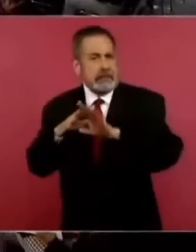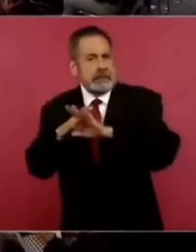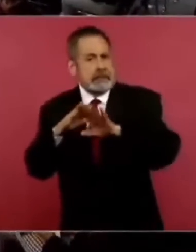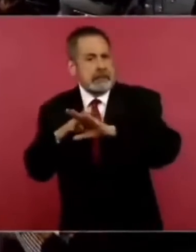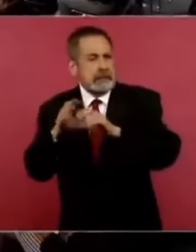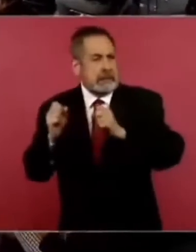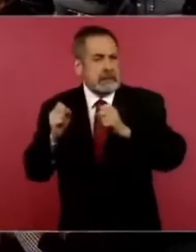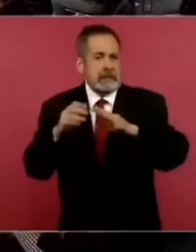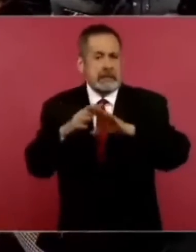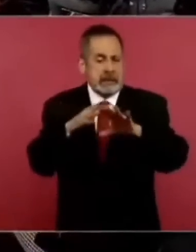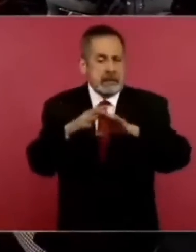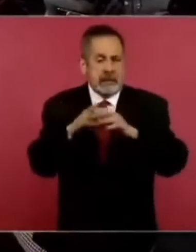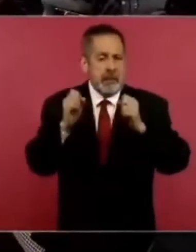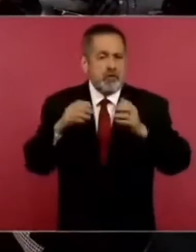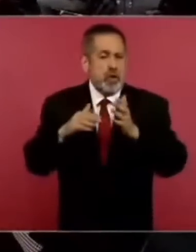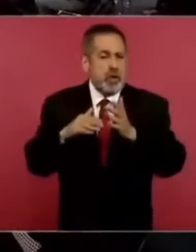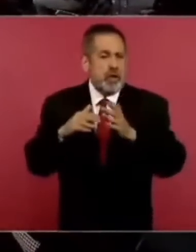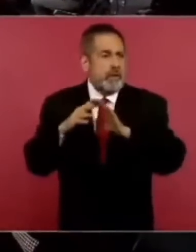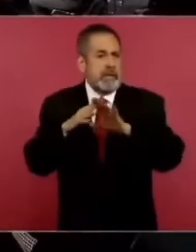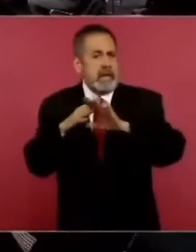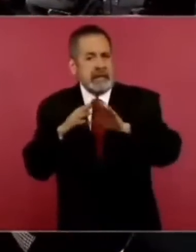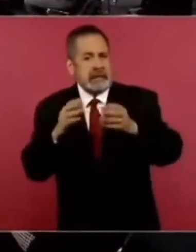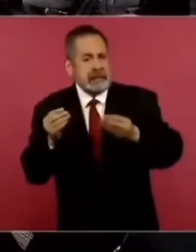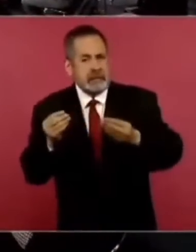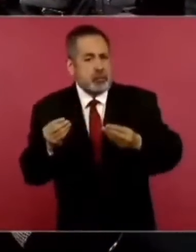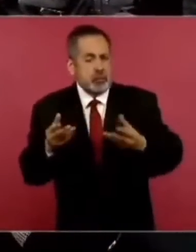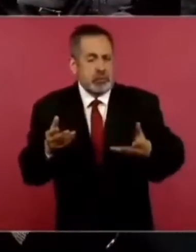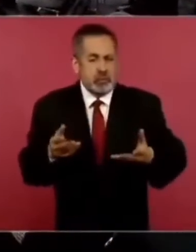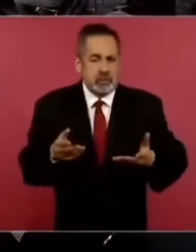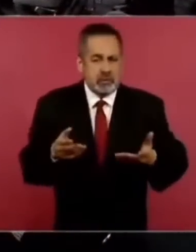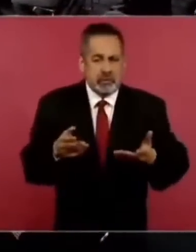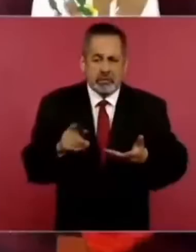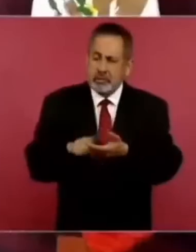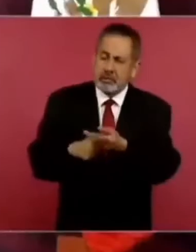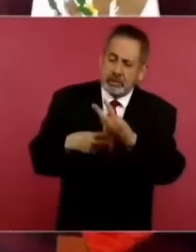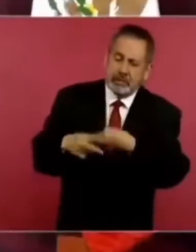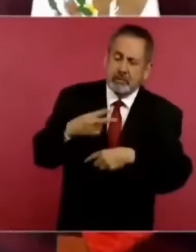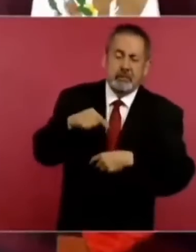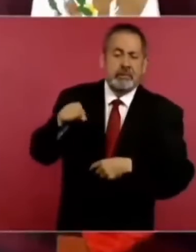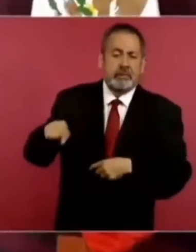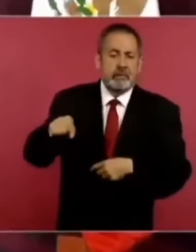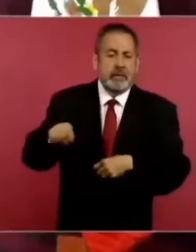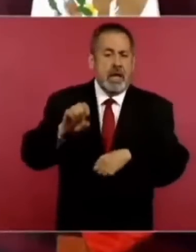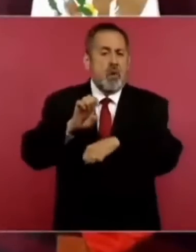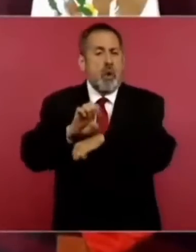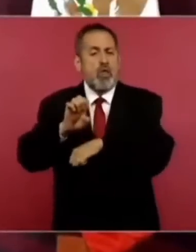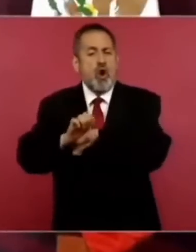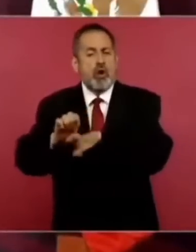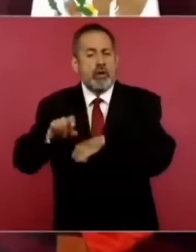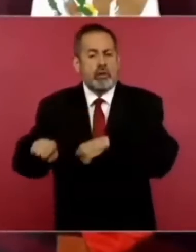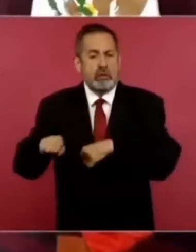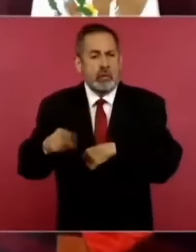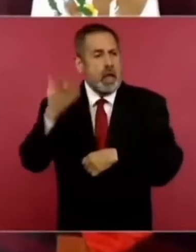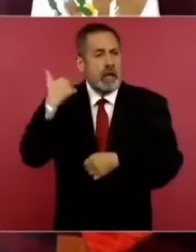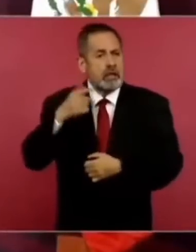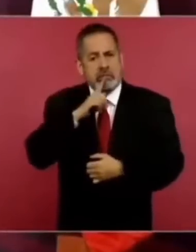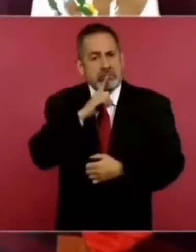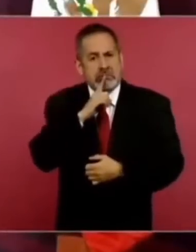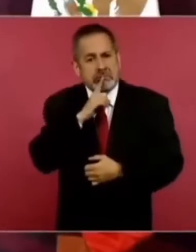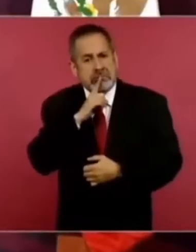tantos migrantes de Ecuador que no había